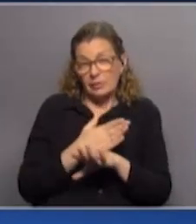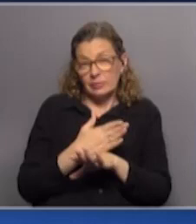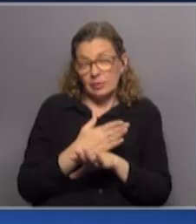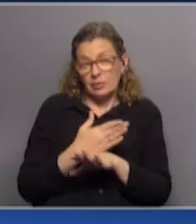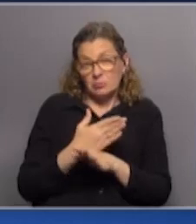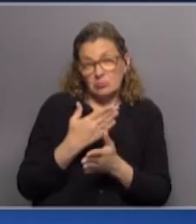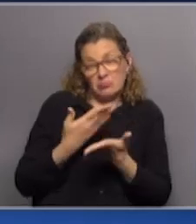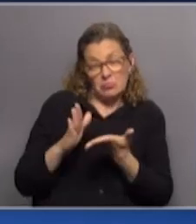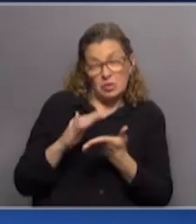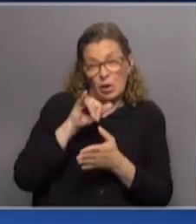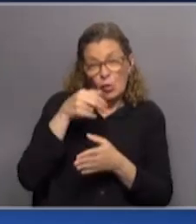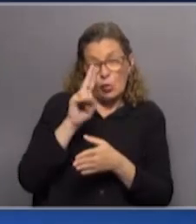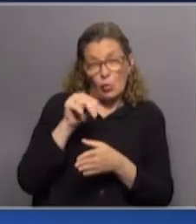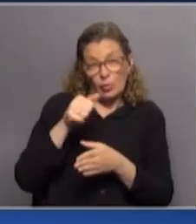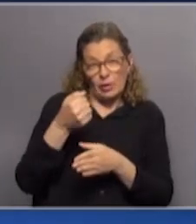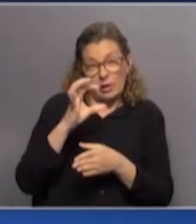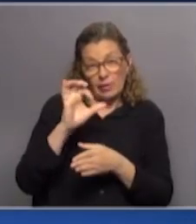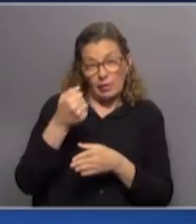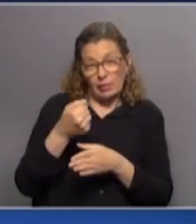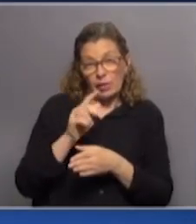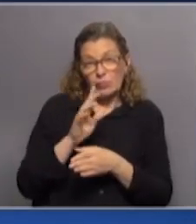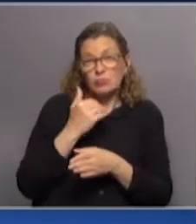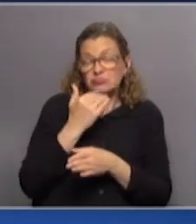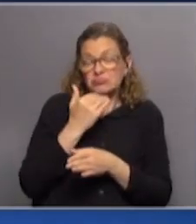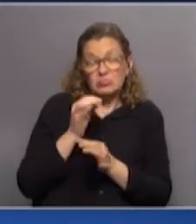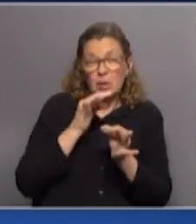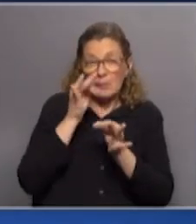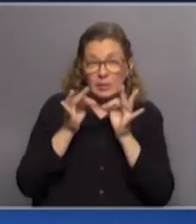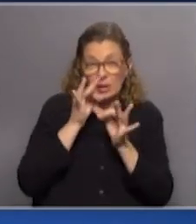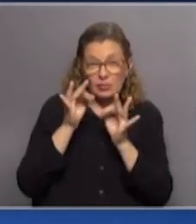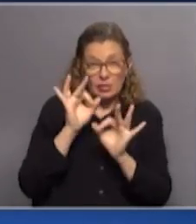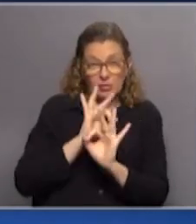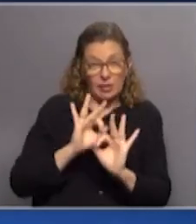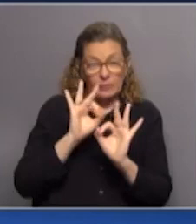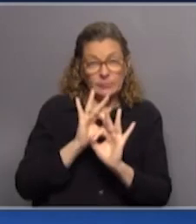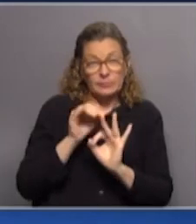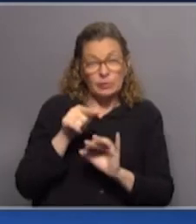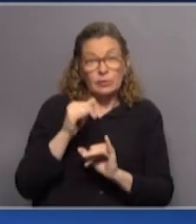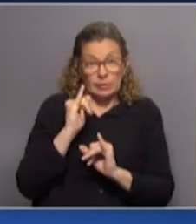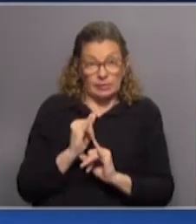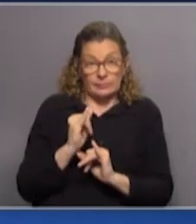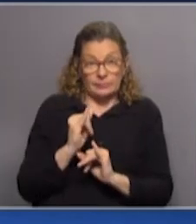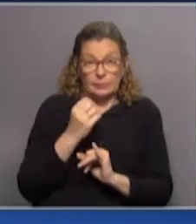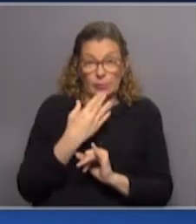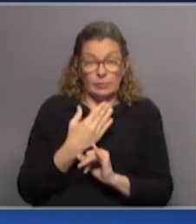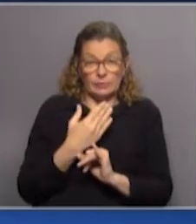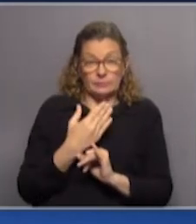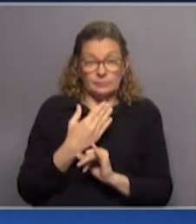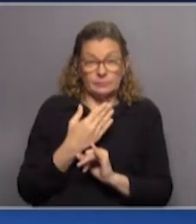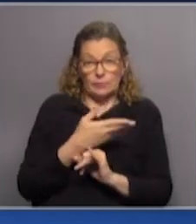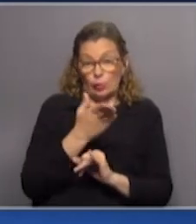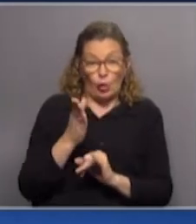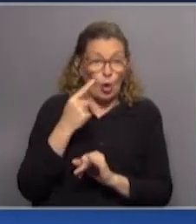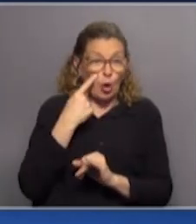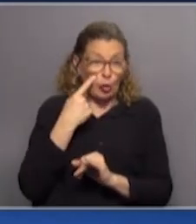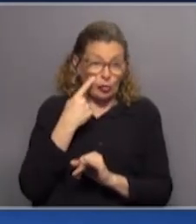ignorada la Junasa y ahora participada de dicha reunión. Nosotros no recibimos ninguna explicación. Lo que sí, bueno, es de público